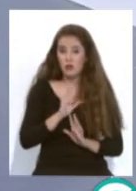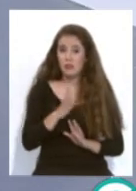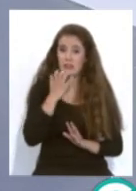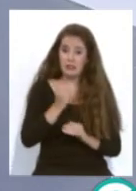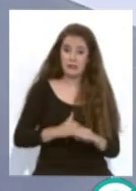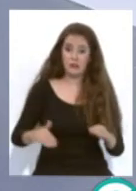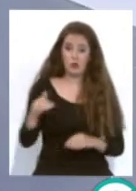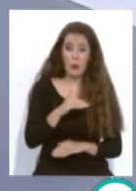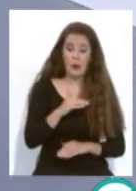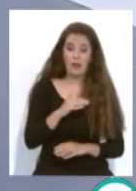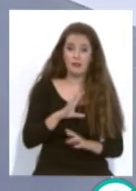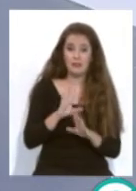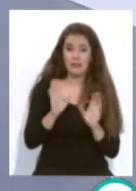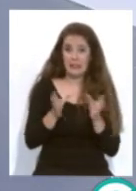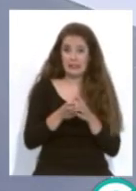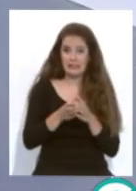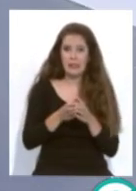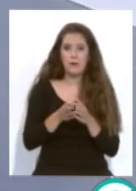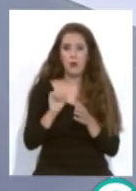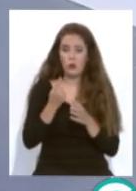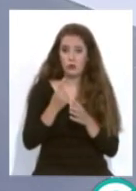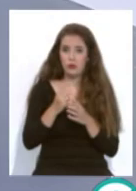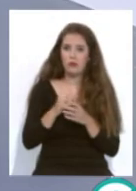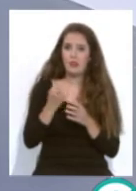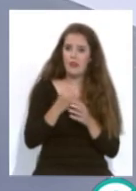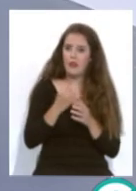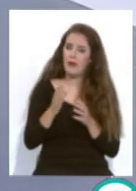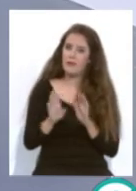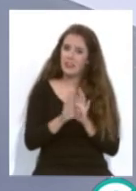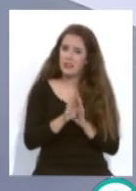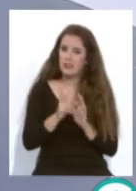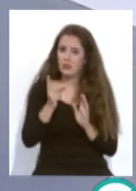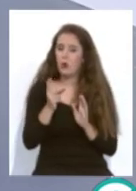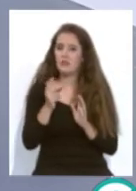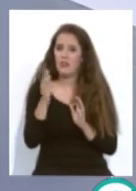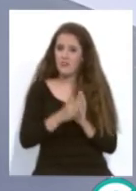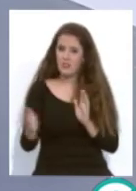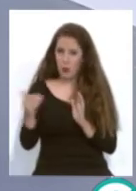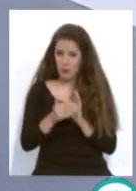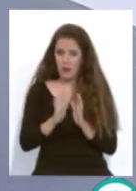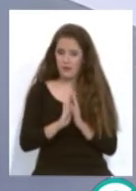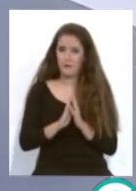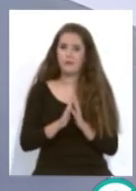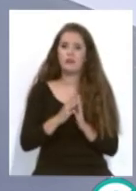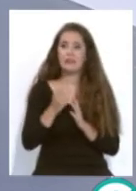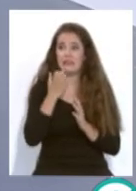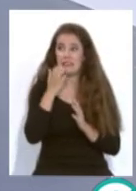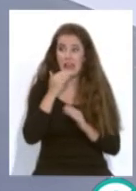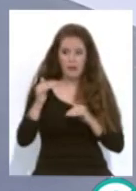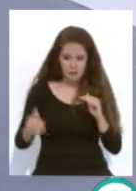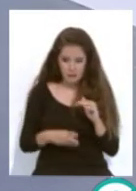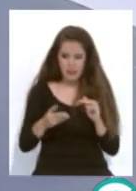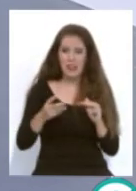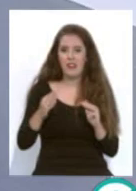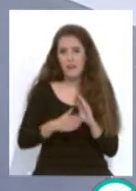sube de categoría puedes mantener ese bloque en segunda división B si el equipo se queda en tercera división habría ya que empezar